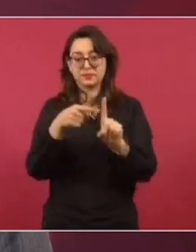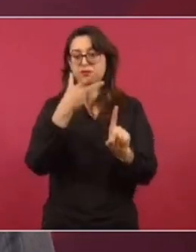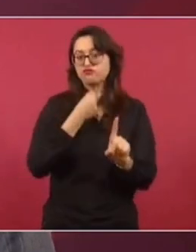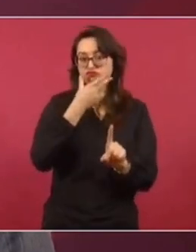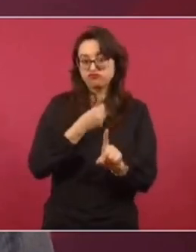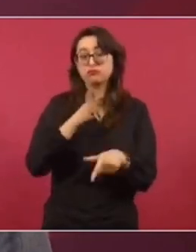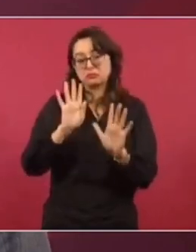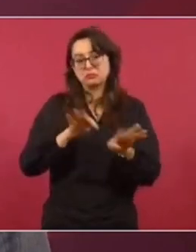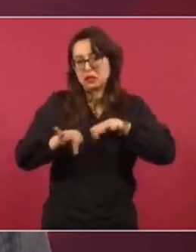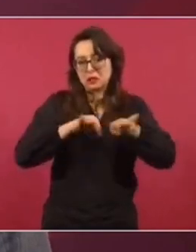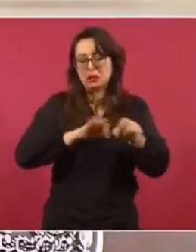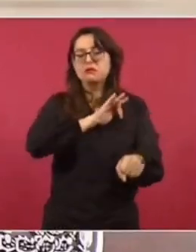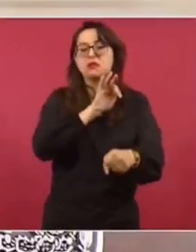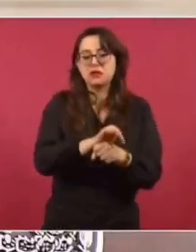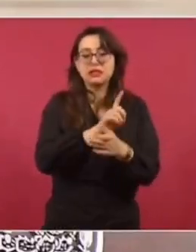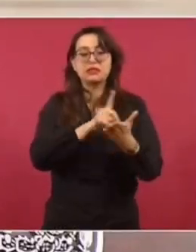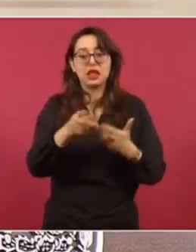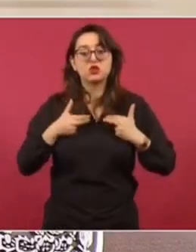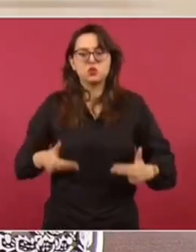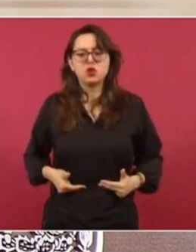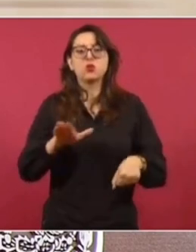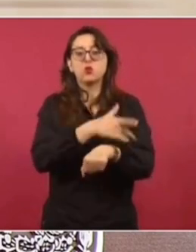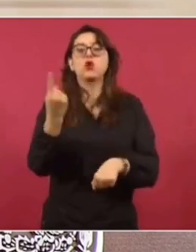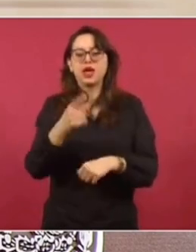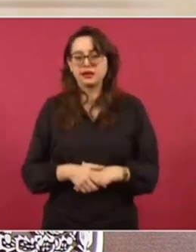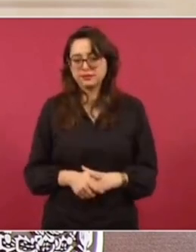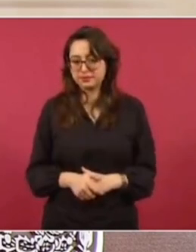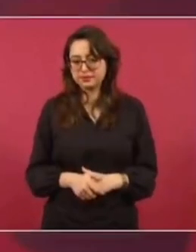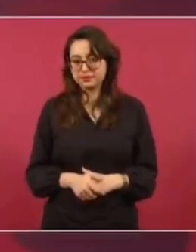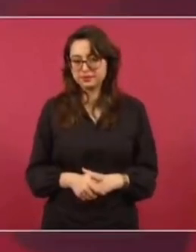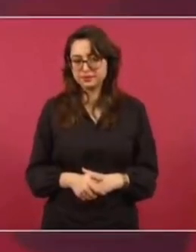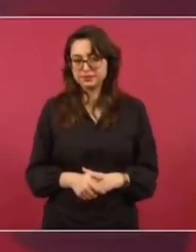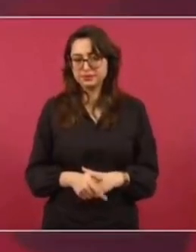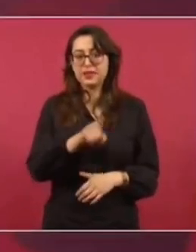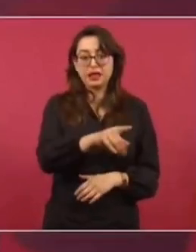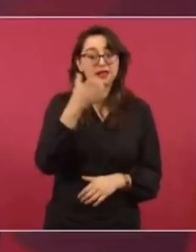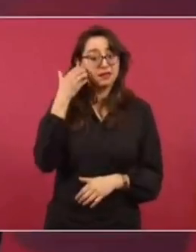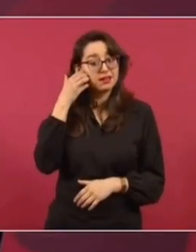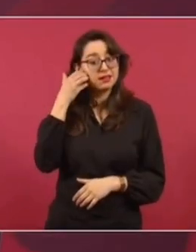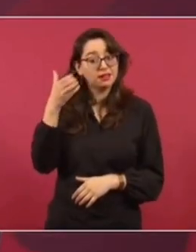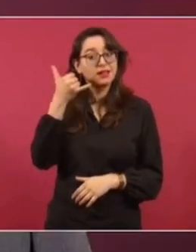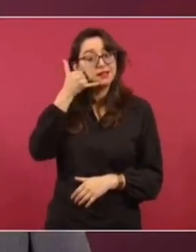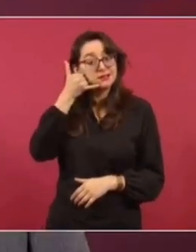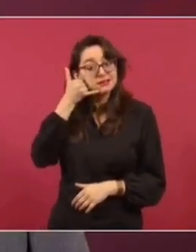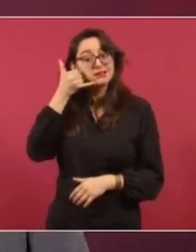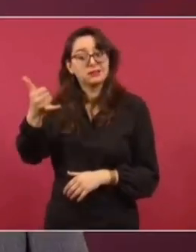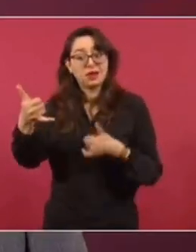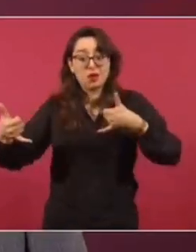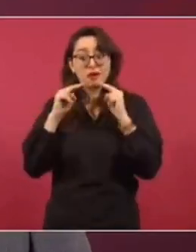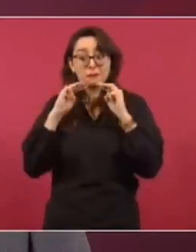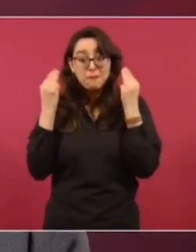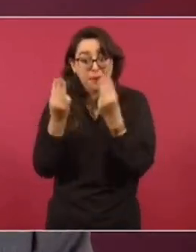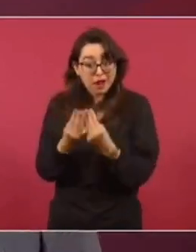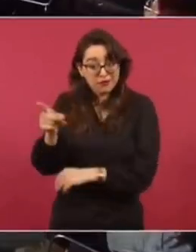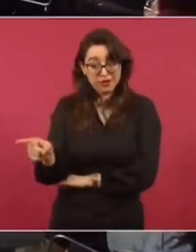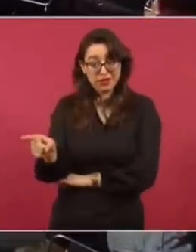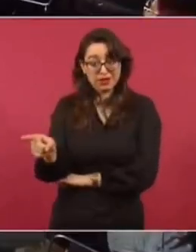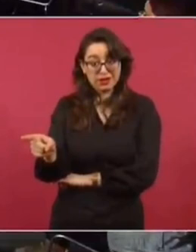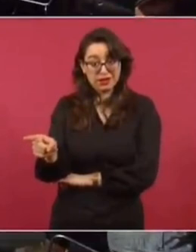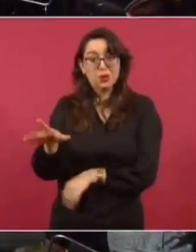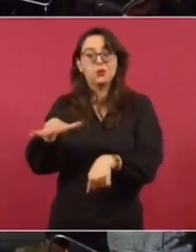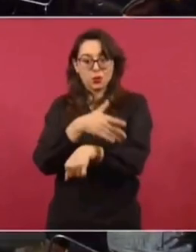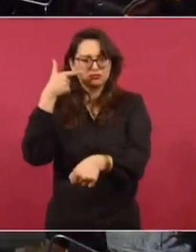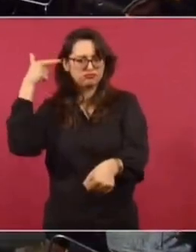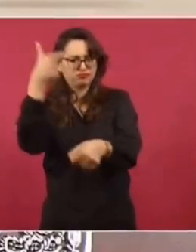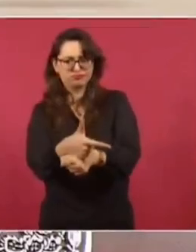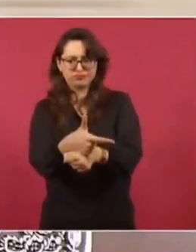Nuevo Laredo, estaba hablando a un teléfono de un presunto narcotraficante. Y por